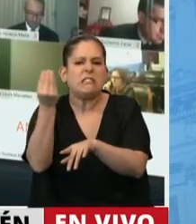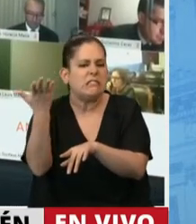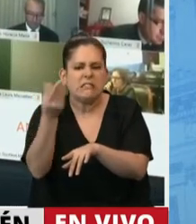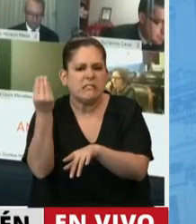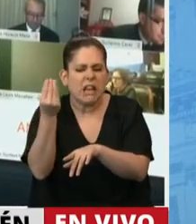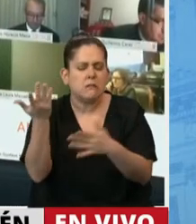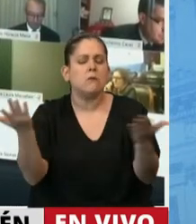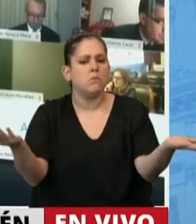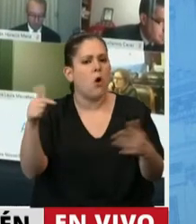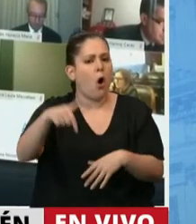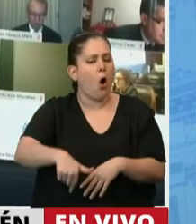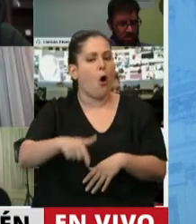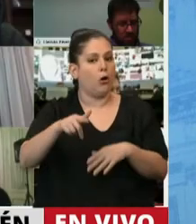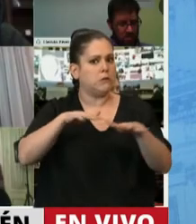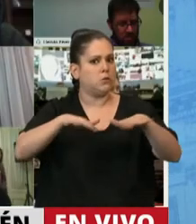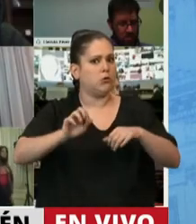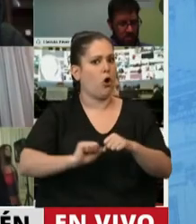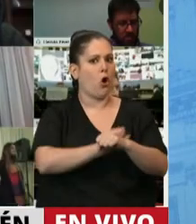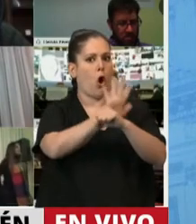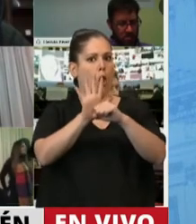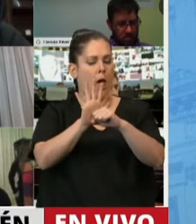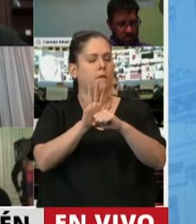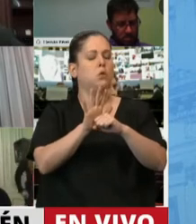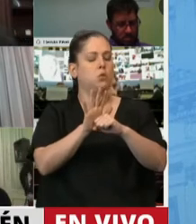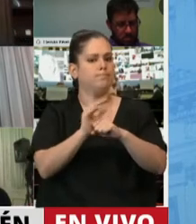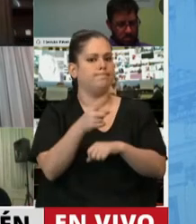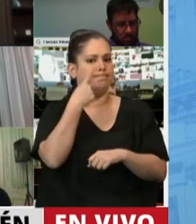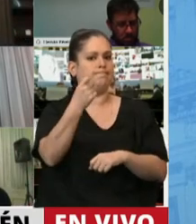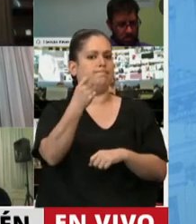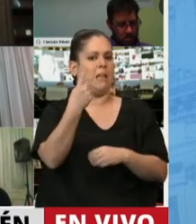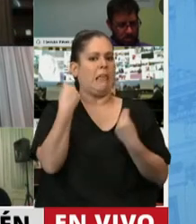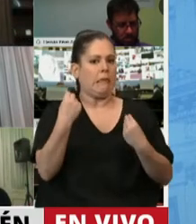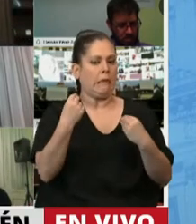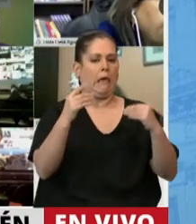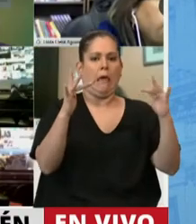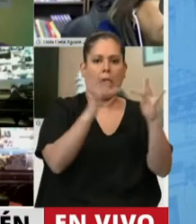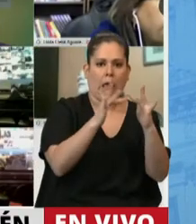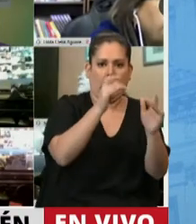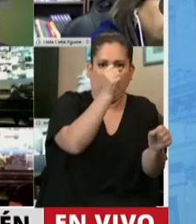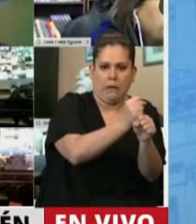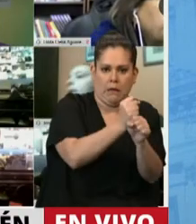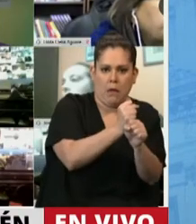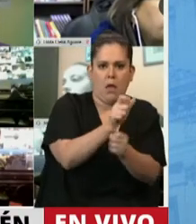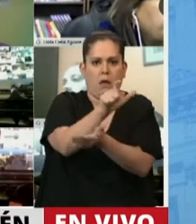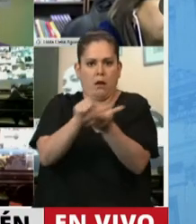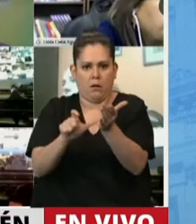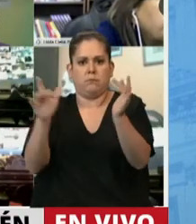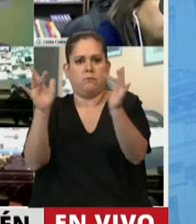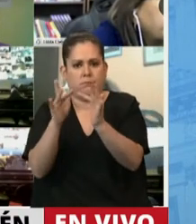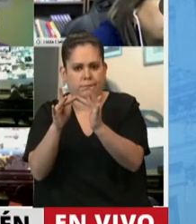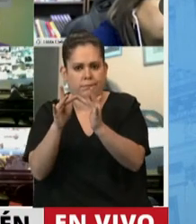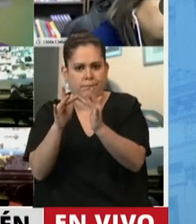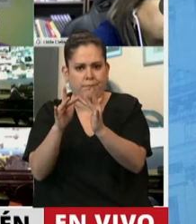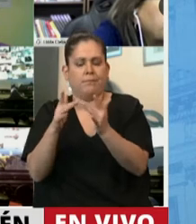entendimos el rol fundamental que tiene en materia de teletrabajo, telemedicina y educación online. Con esta norma estamos